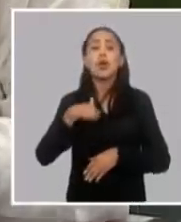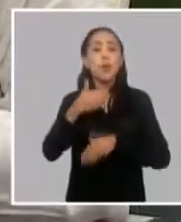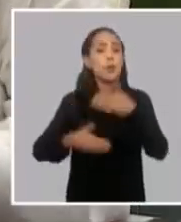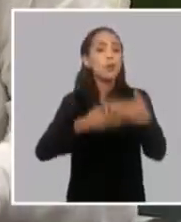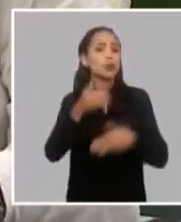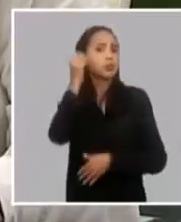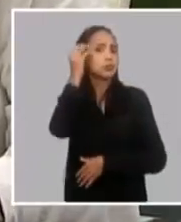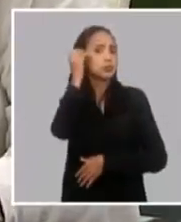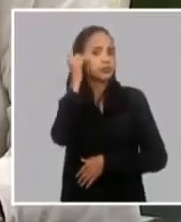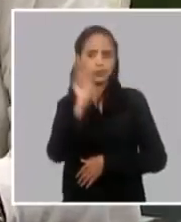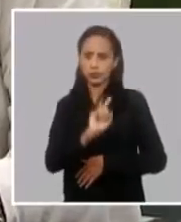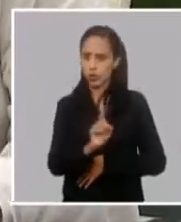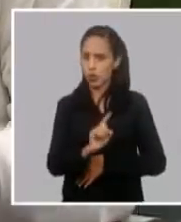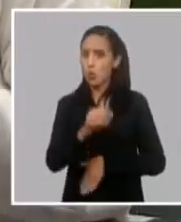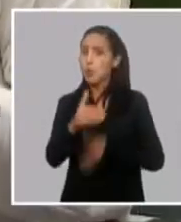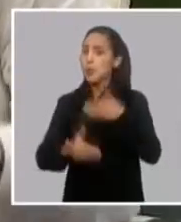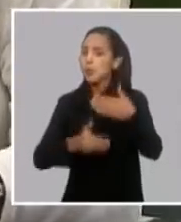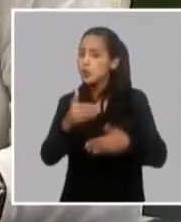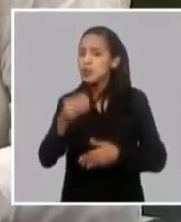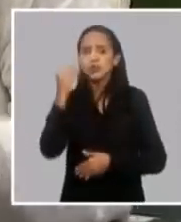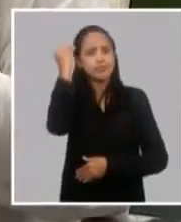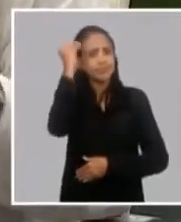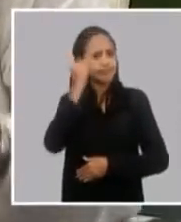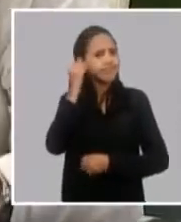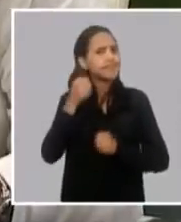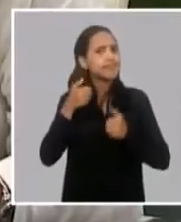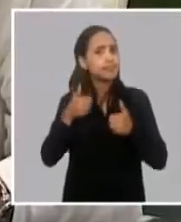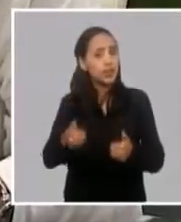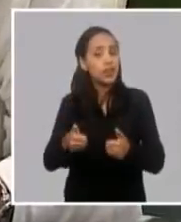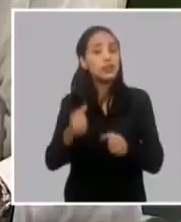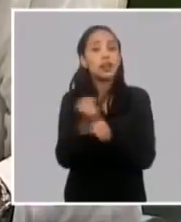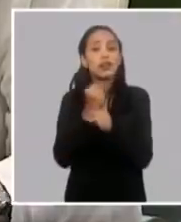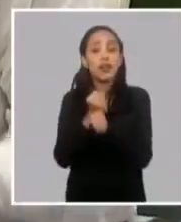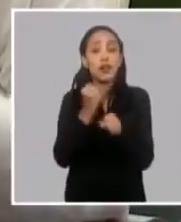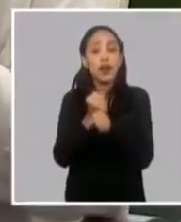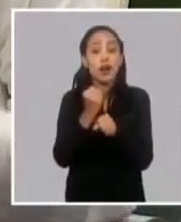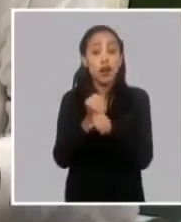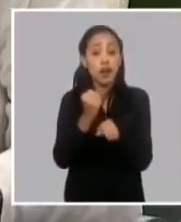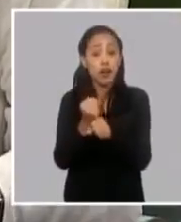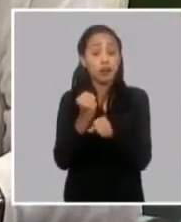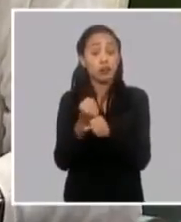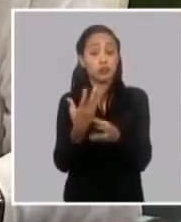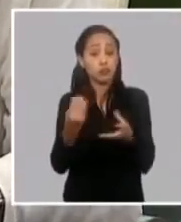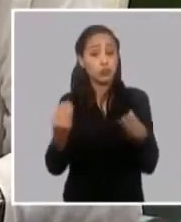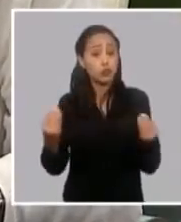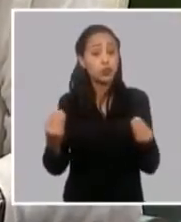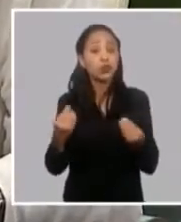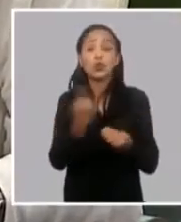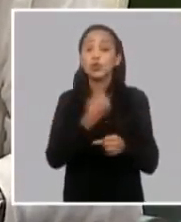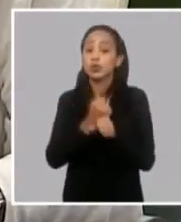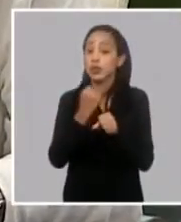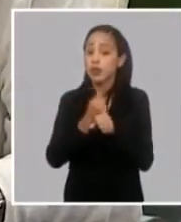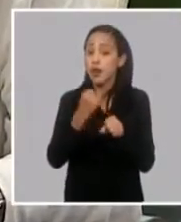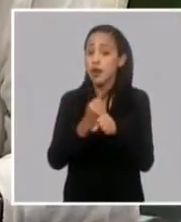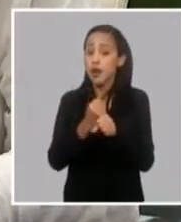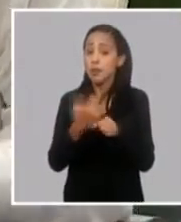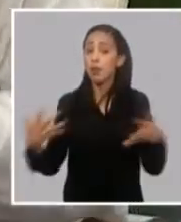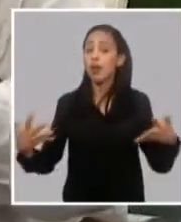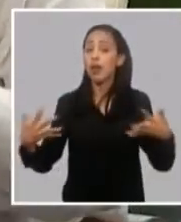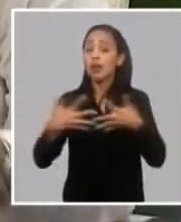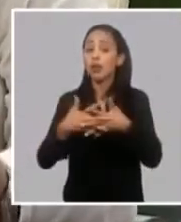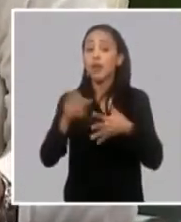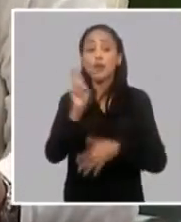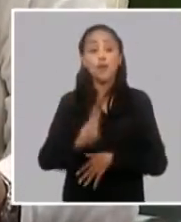esto no es un proceso improvisado está bien pensado ha estado trabajando la academia hemos trabajado con la facultad de derechos de universidad de la Habana